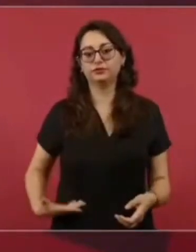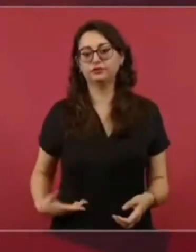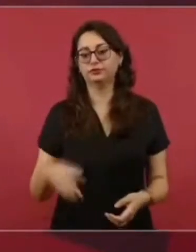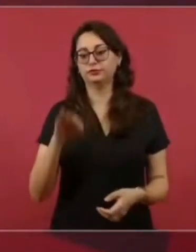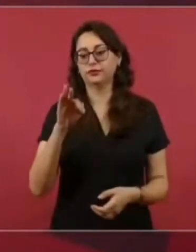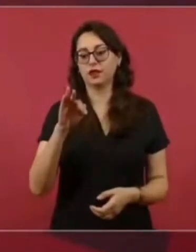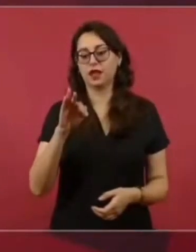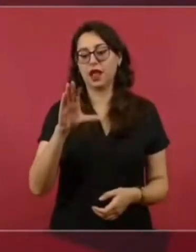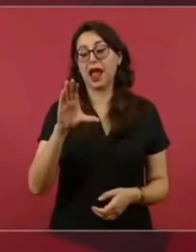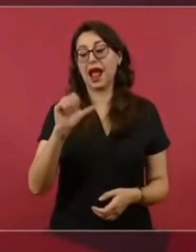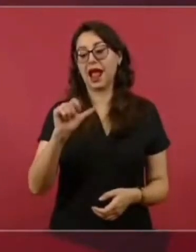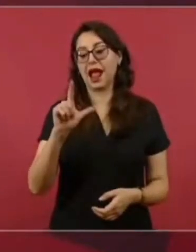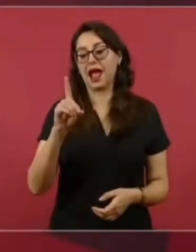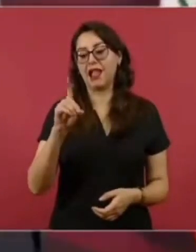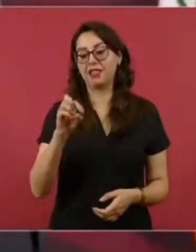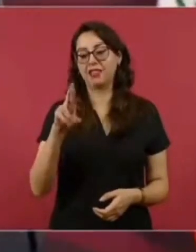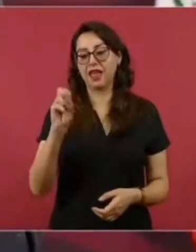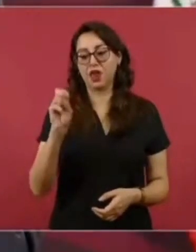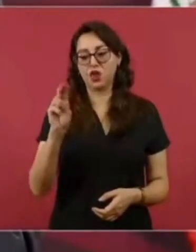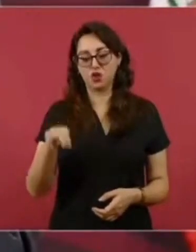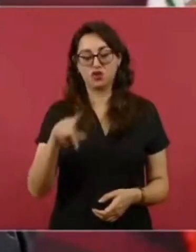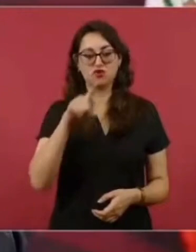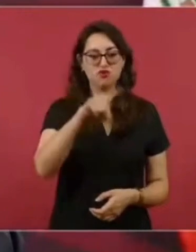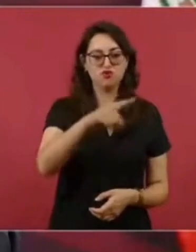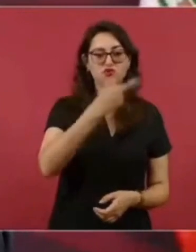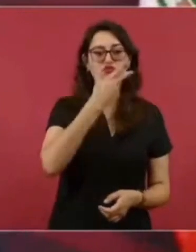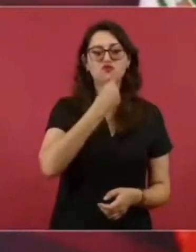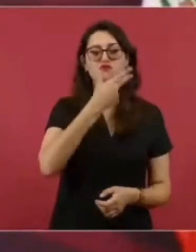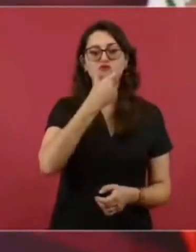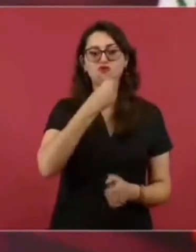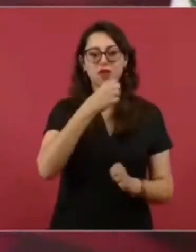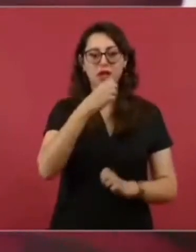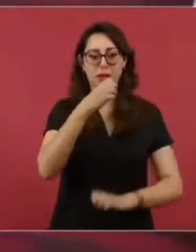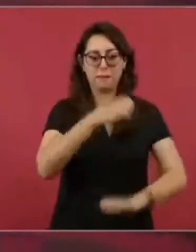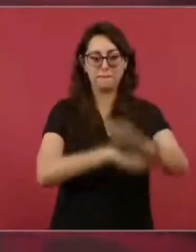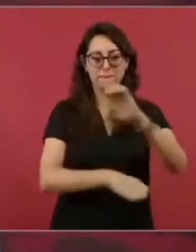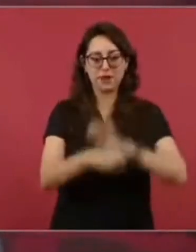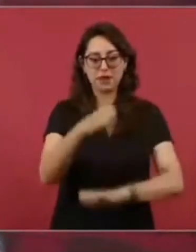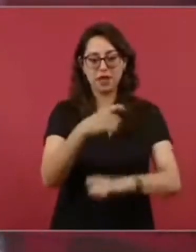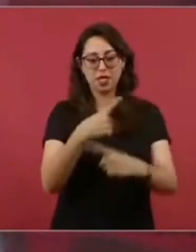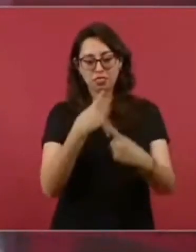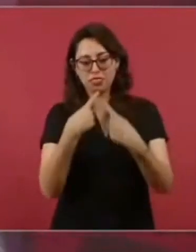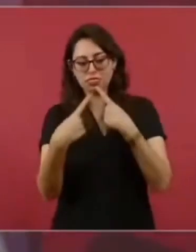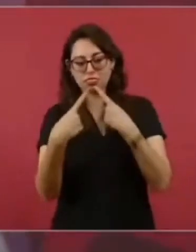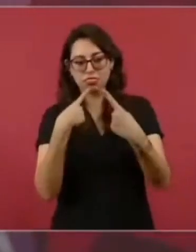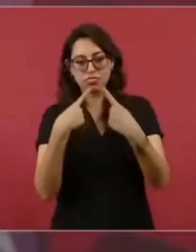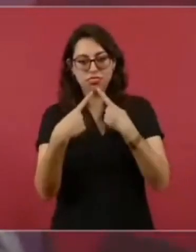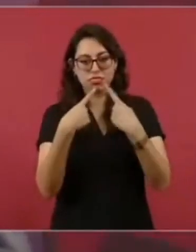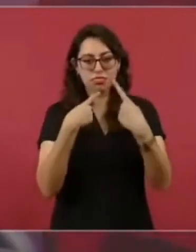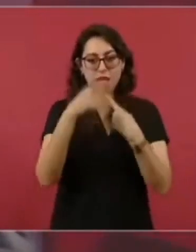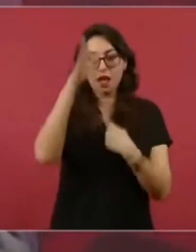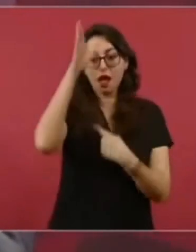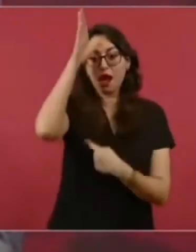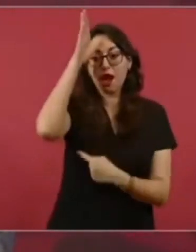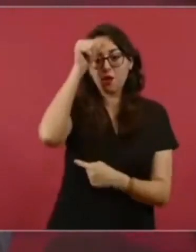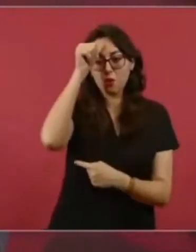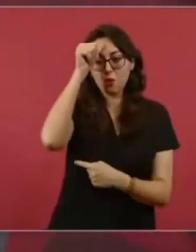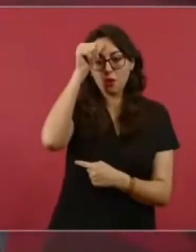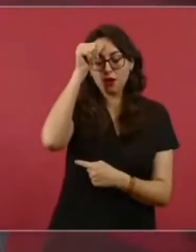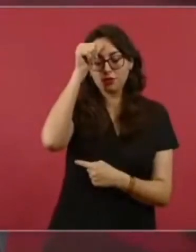de Brasil, que construyó una planta